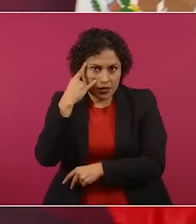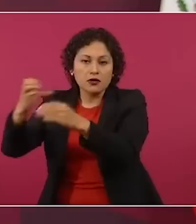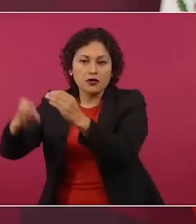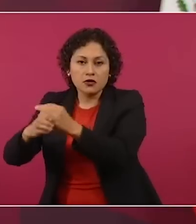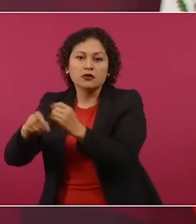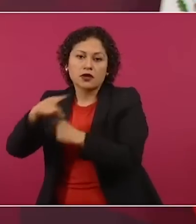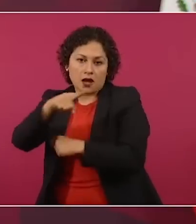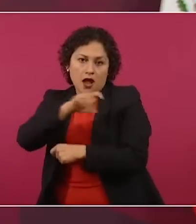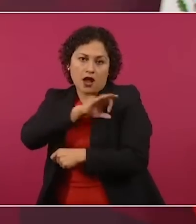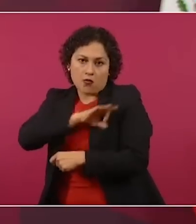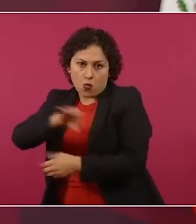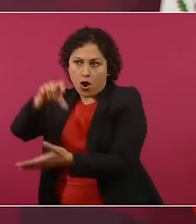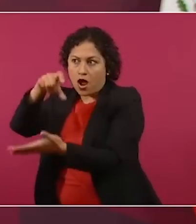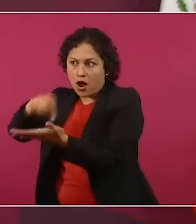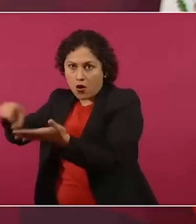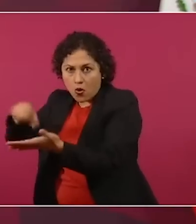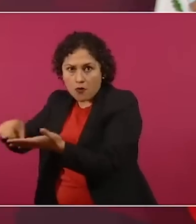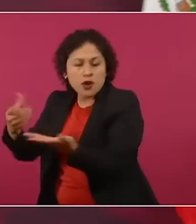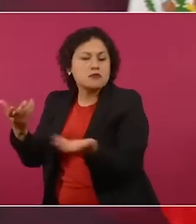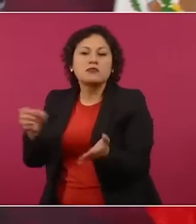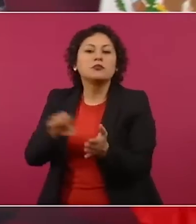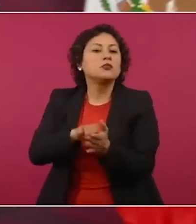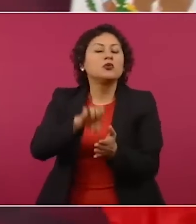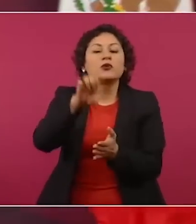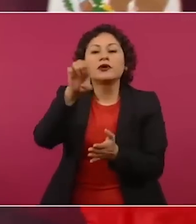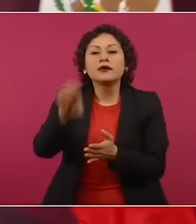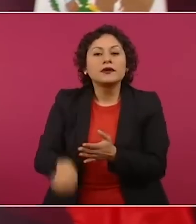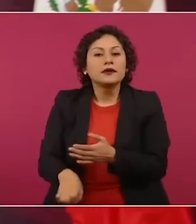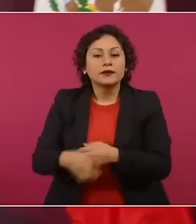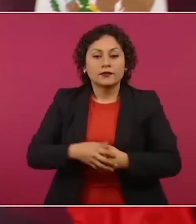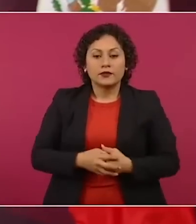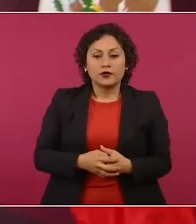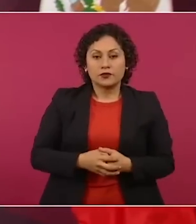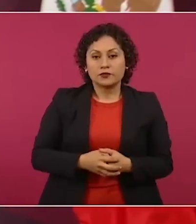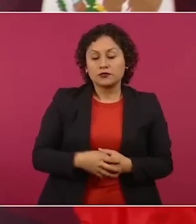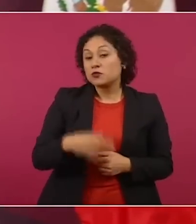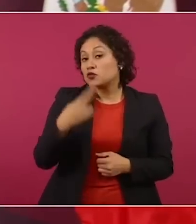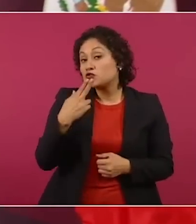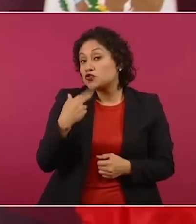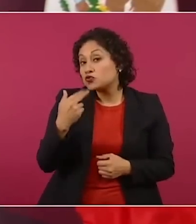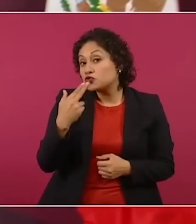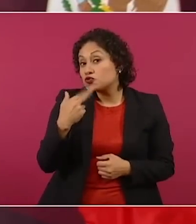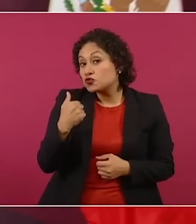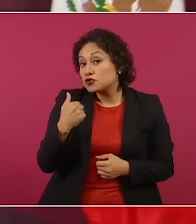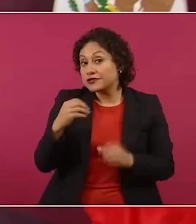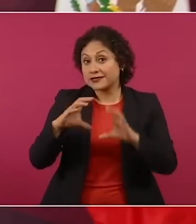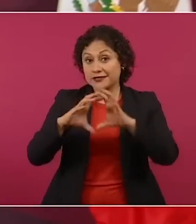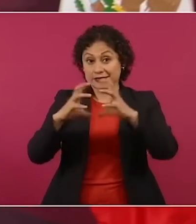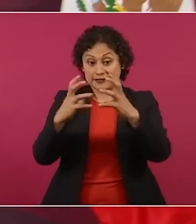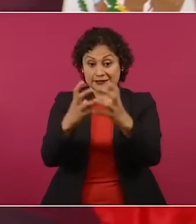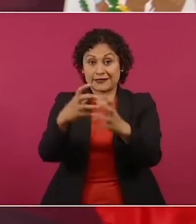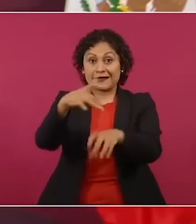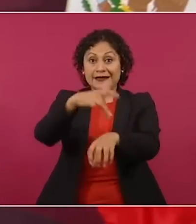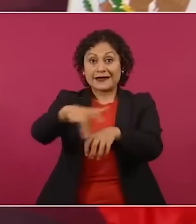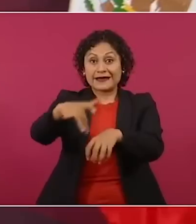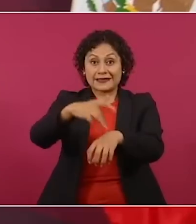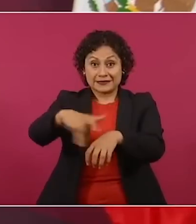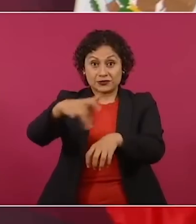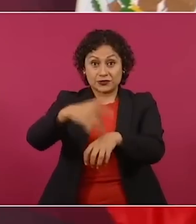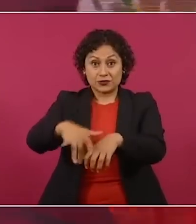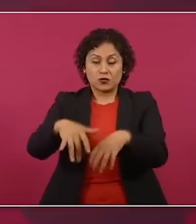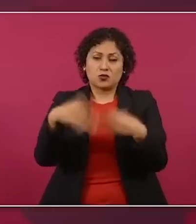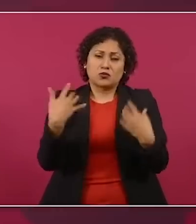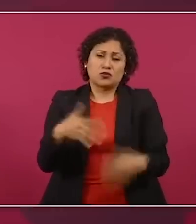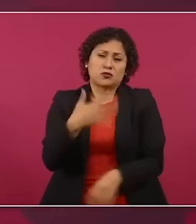ofrecer postres de queso de bola, que es riquísimo,